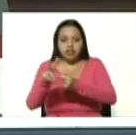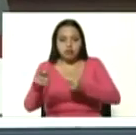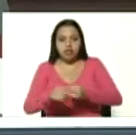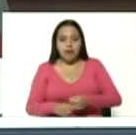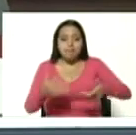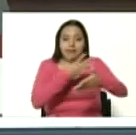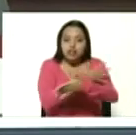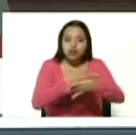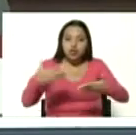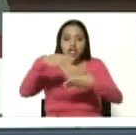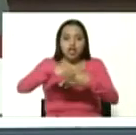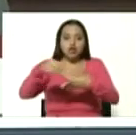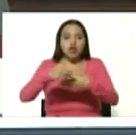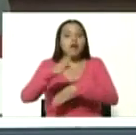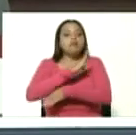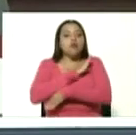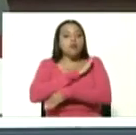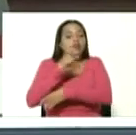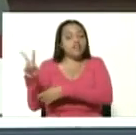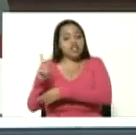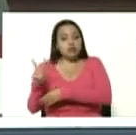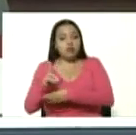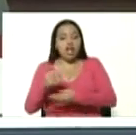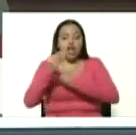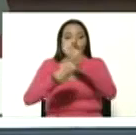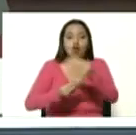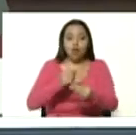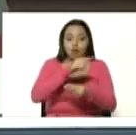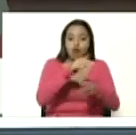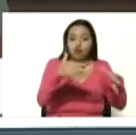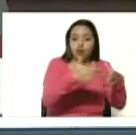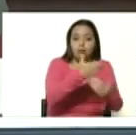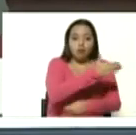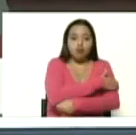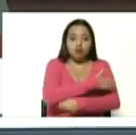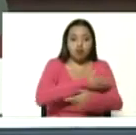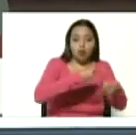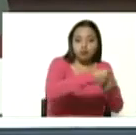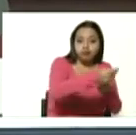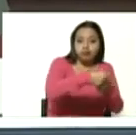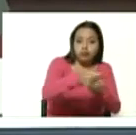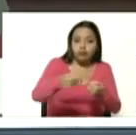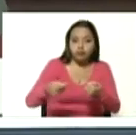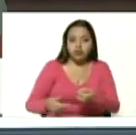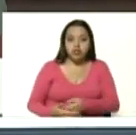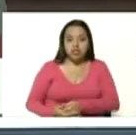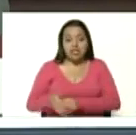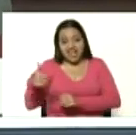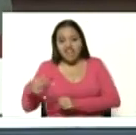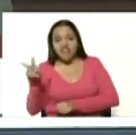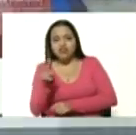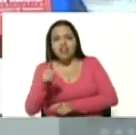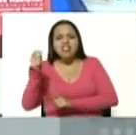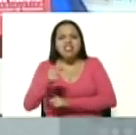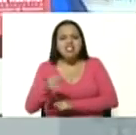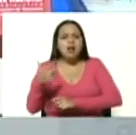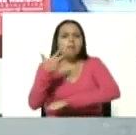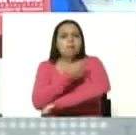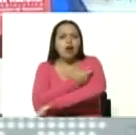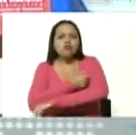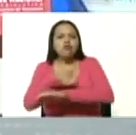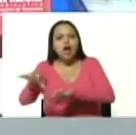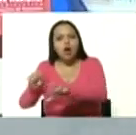millones de dólares que le pertenecen a la república y que necesitamos para comprar vacunas repartiéndoselo entre esta derecha